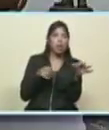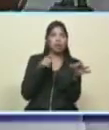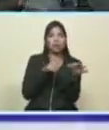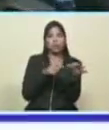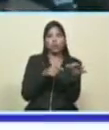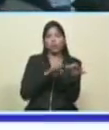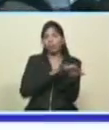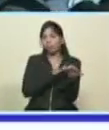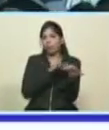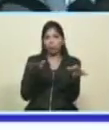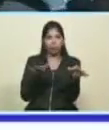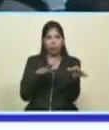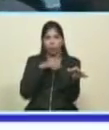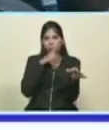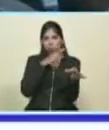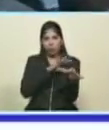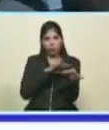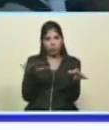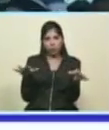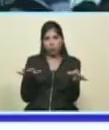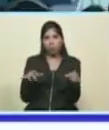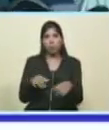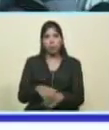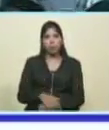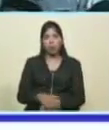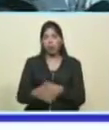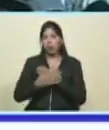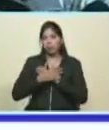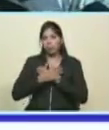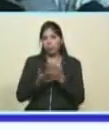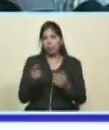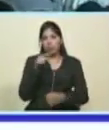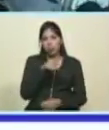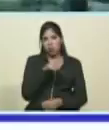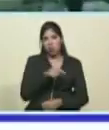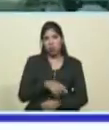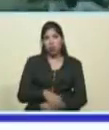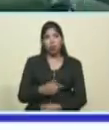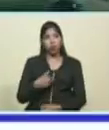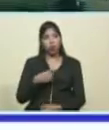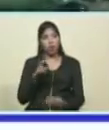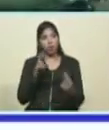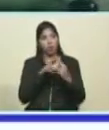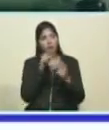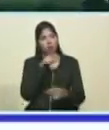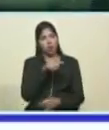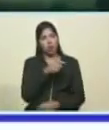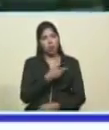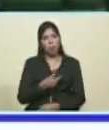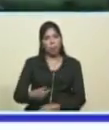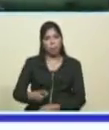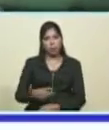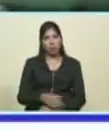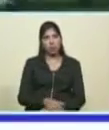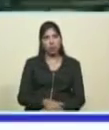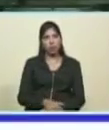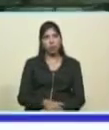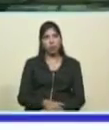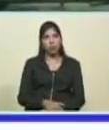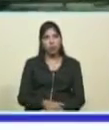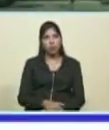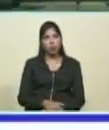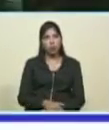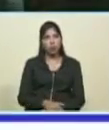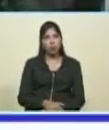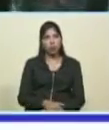verdaderamente destrozado toda nuestra solidaridad con San Martín por ahí vía el presidente de Macron porque parte de San Martín